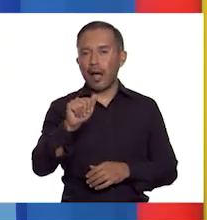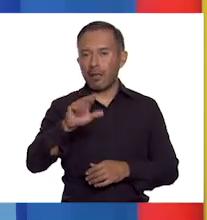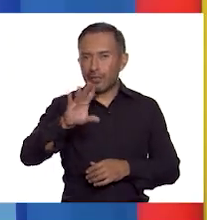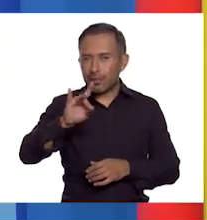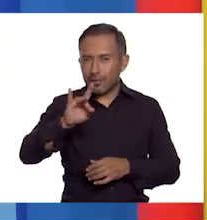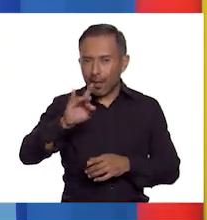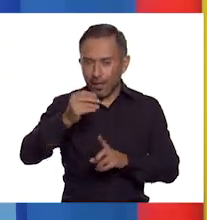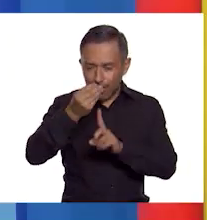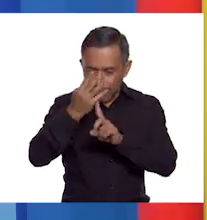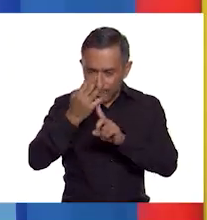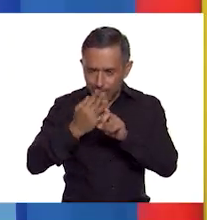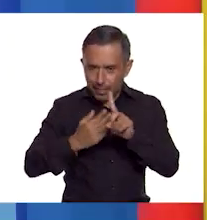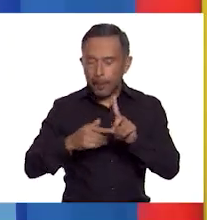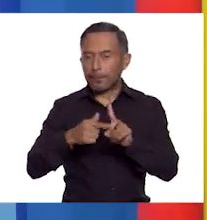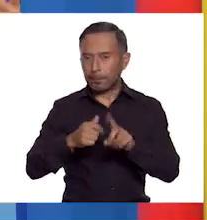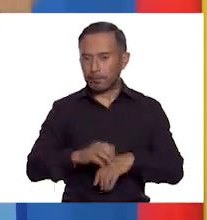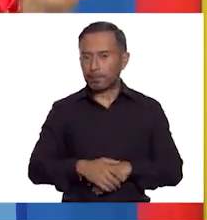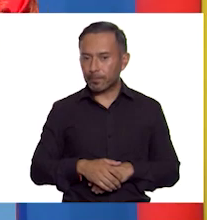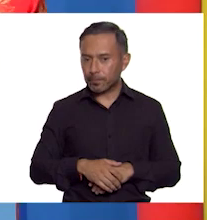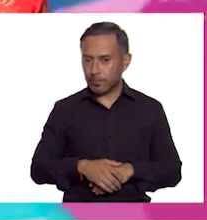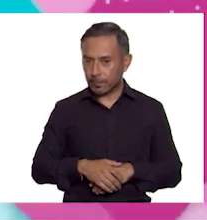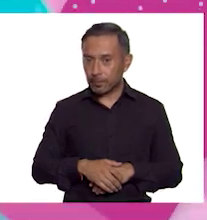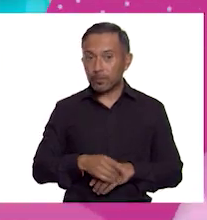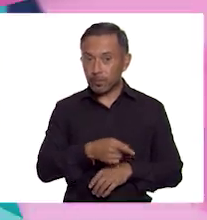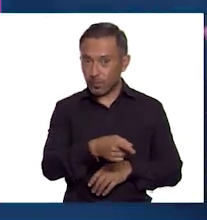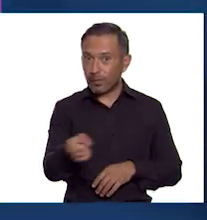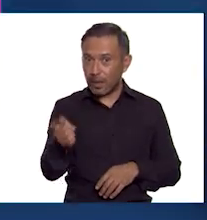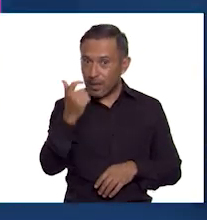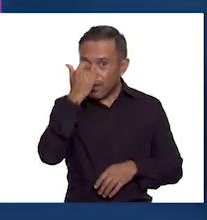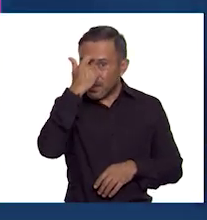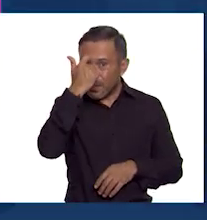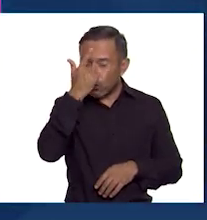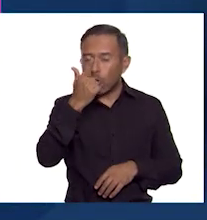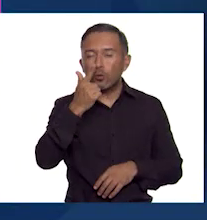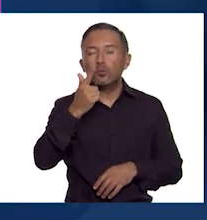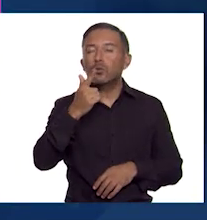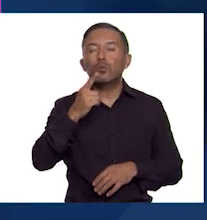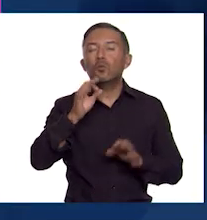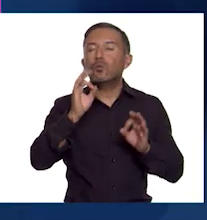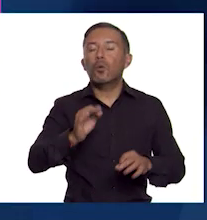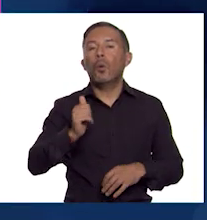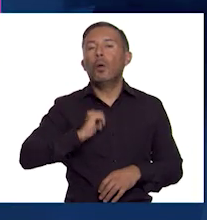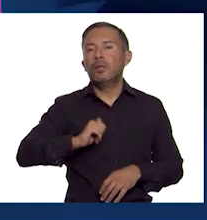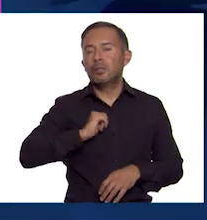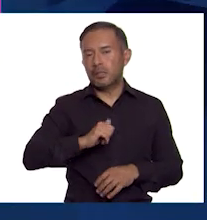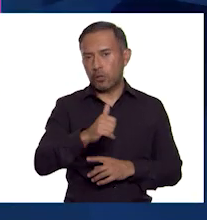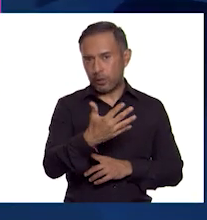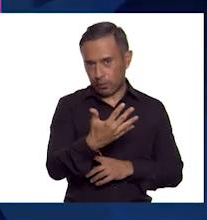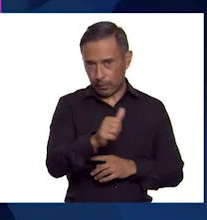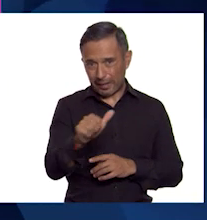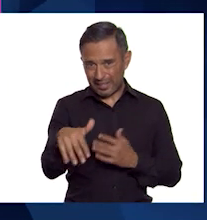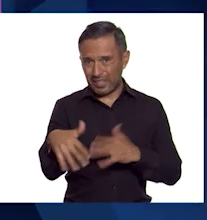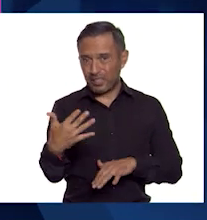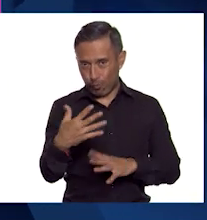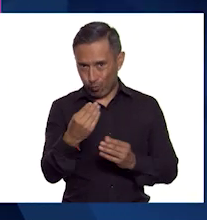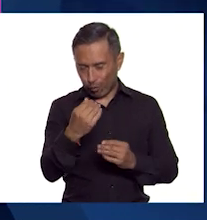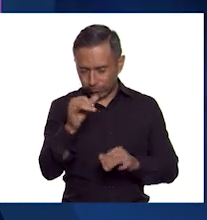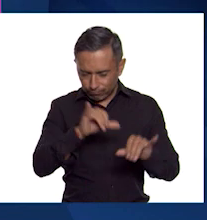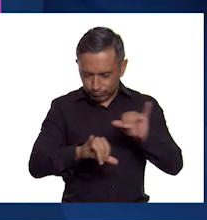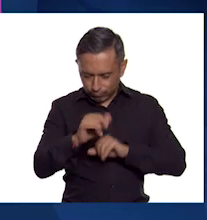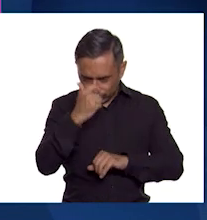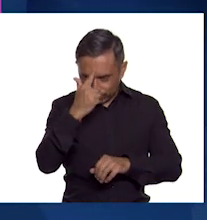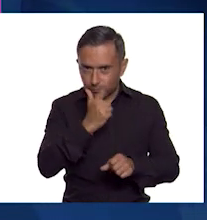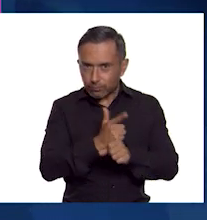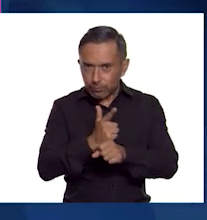¡Tarán! Muchos de estos inventos surgieron durante el siglo V al XV, pero muchos otros ya